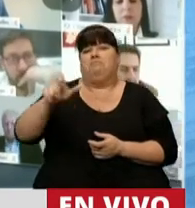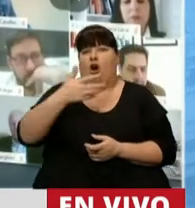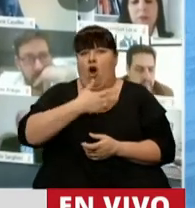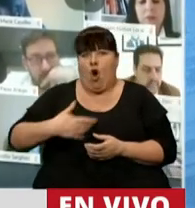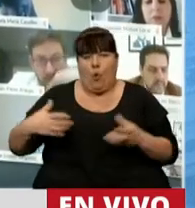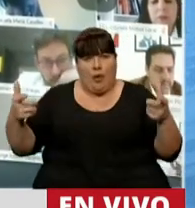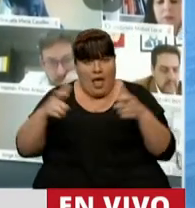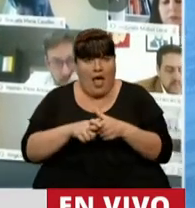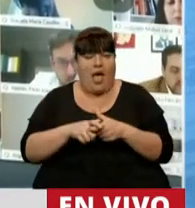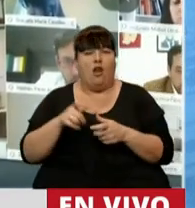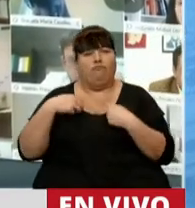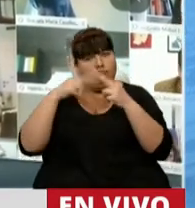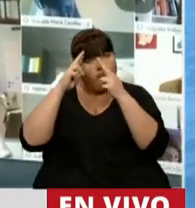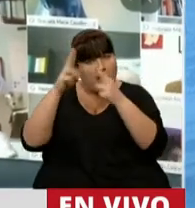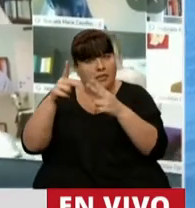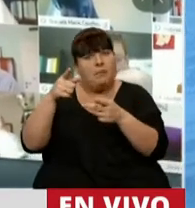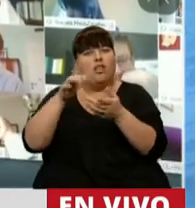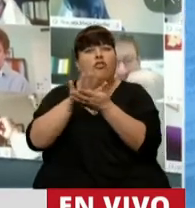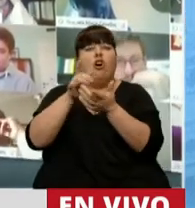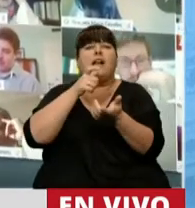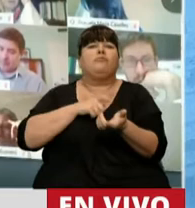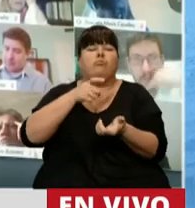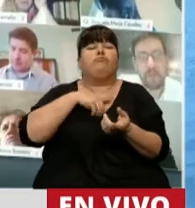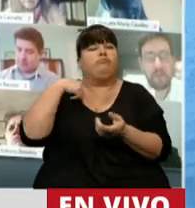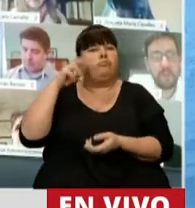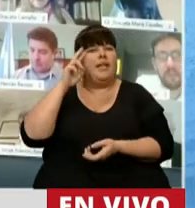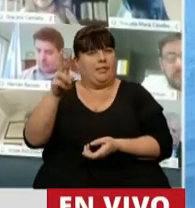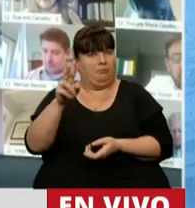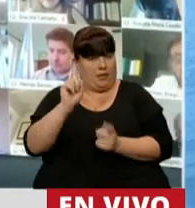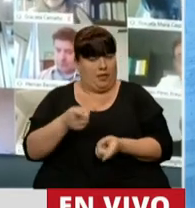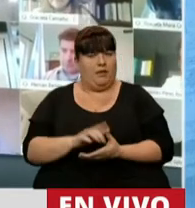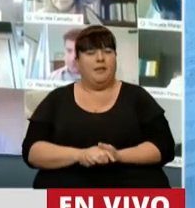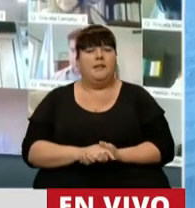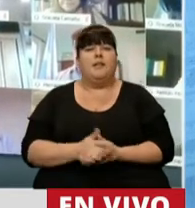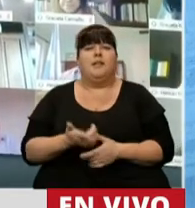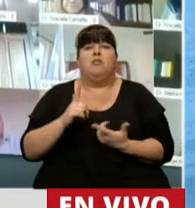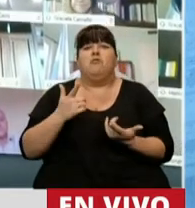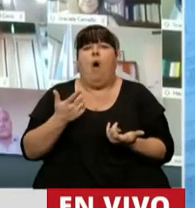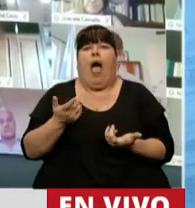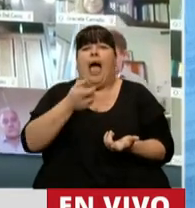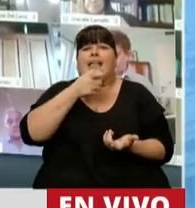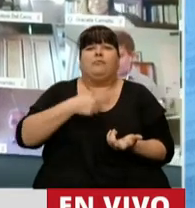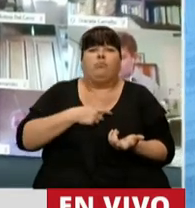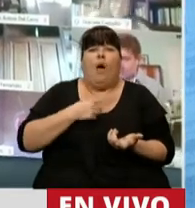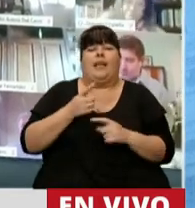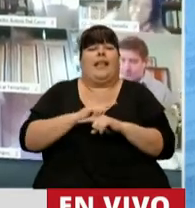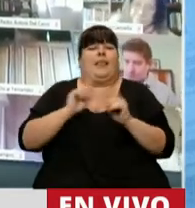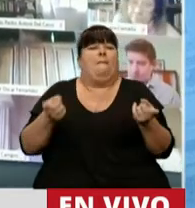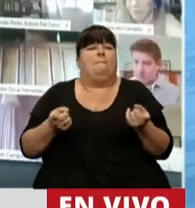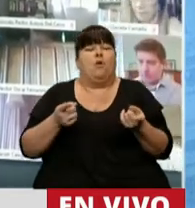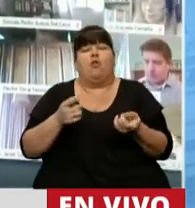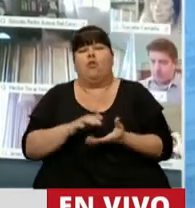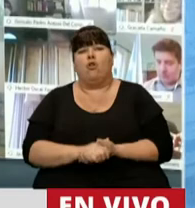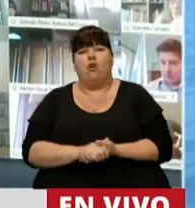a los que respetamos sus respuestas, no hemos encontrado respuestas y no hemos encontrado